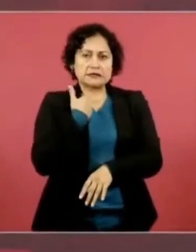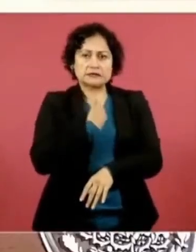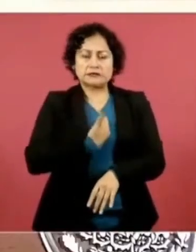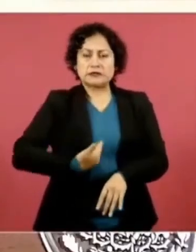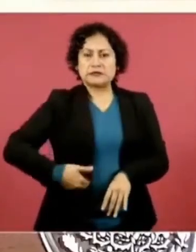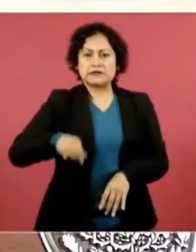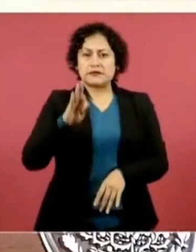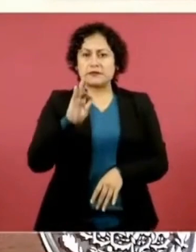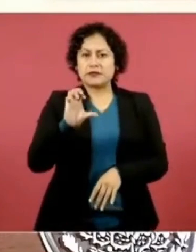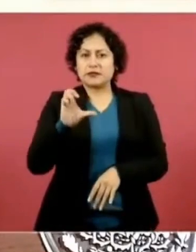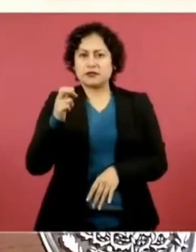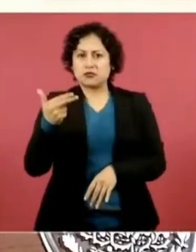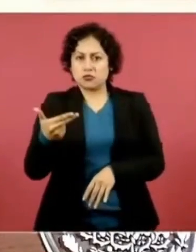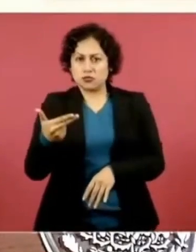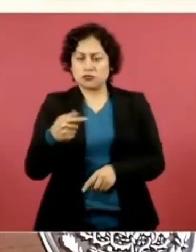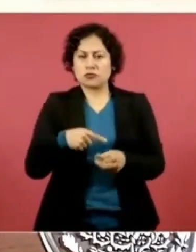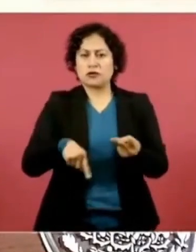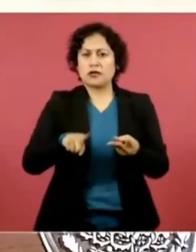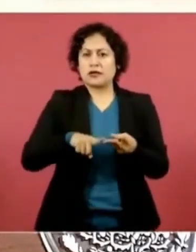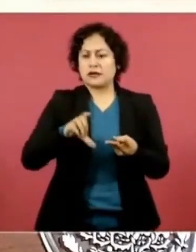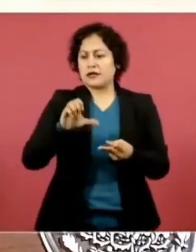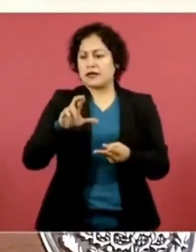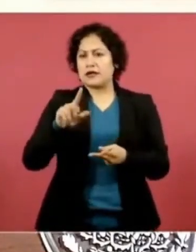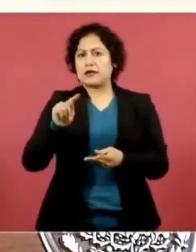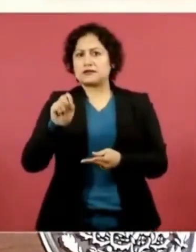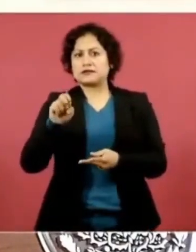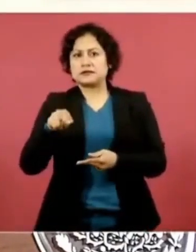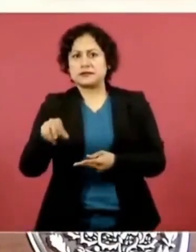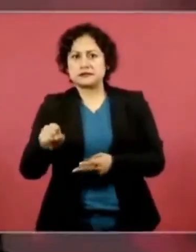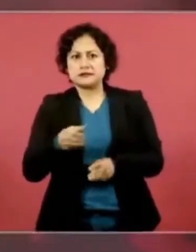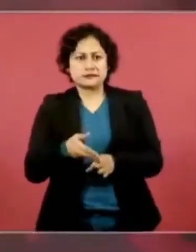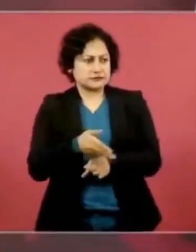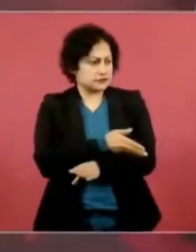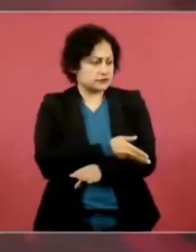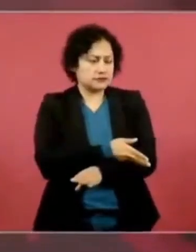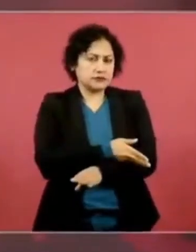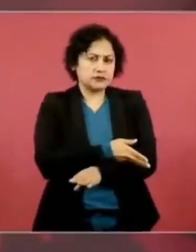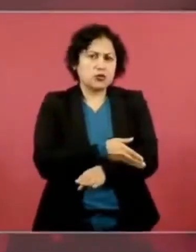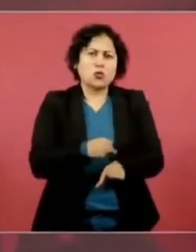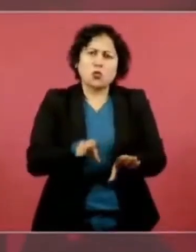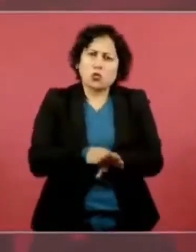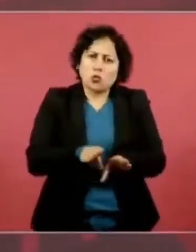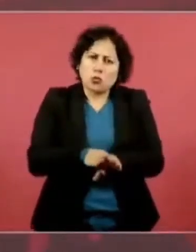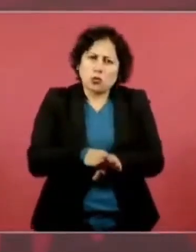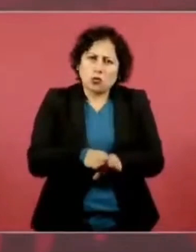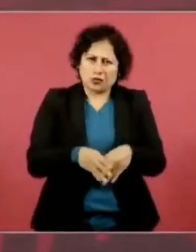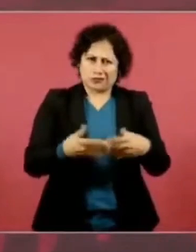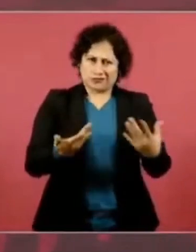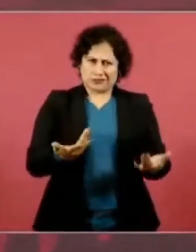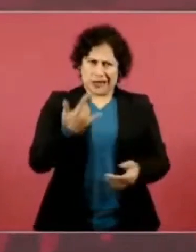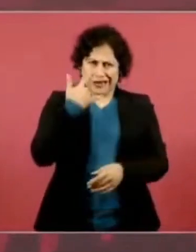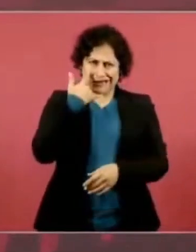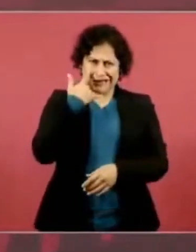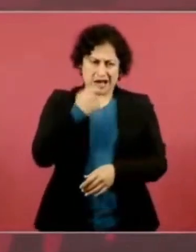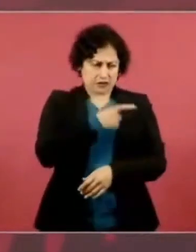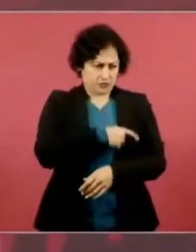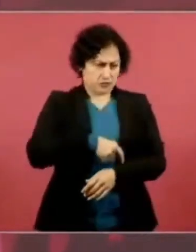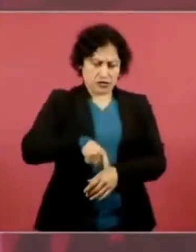Magos. ¿Cómo convencieron a 500 legisladores?